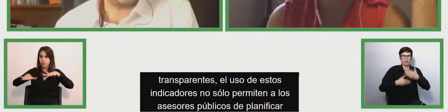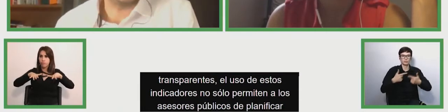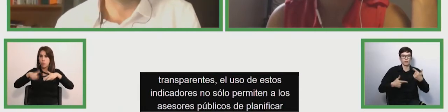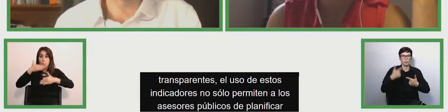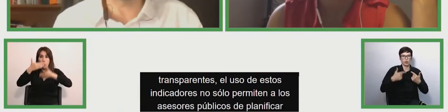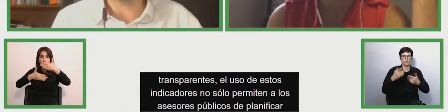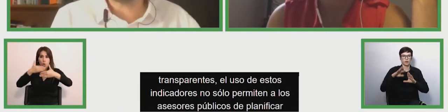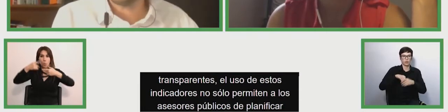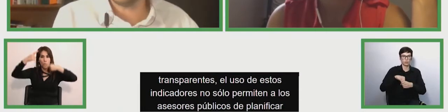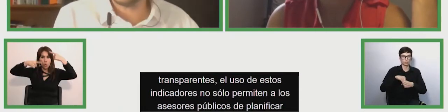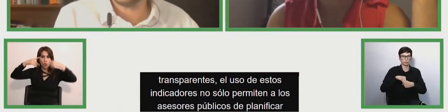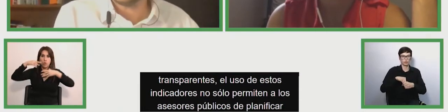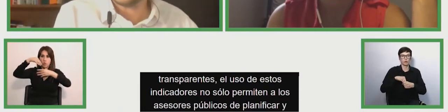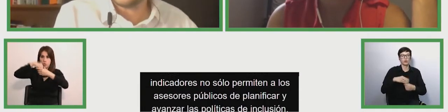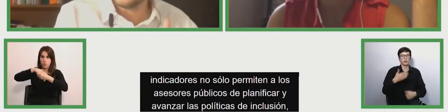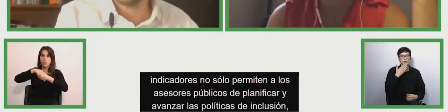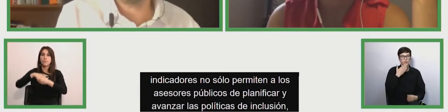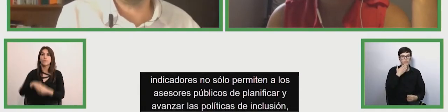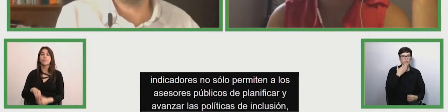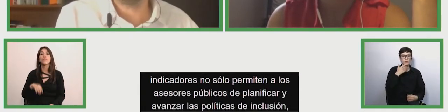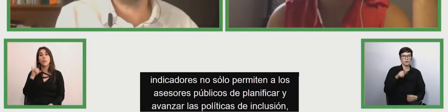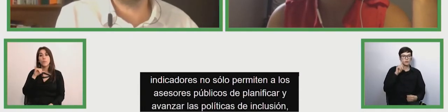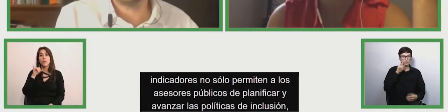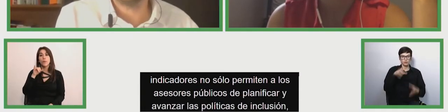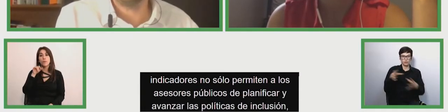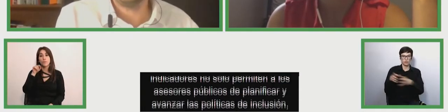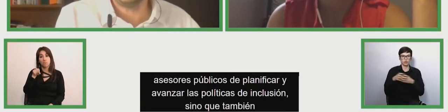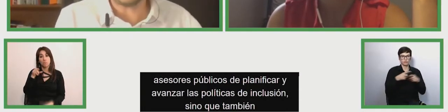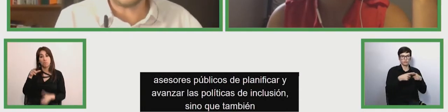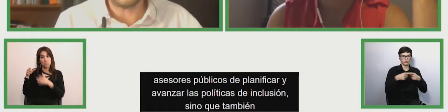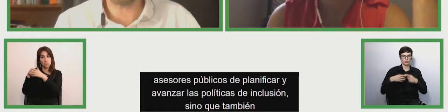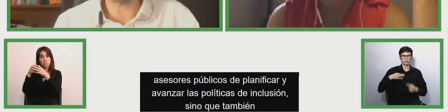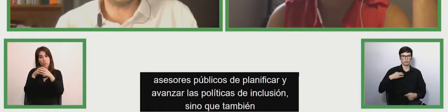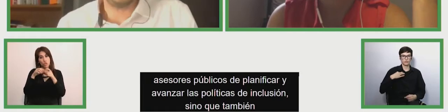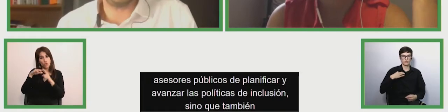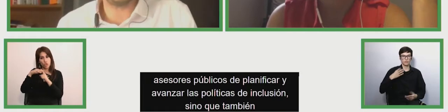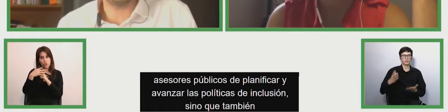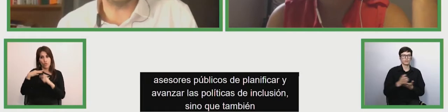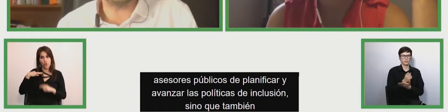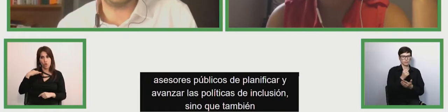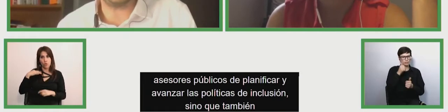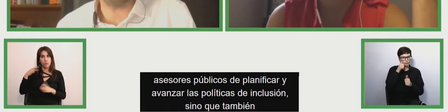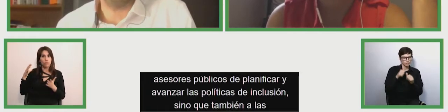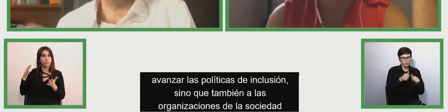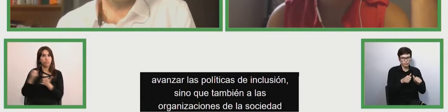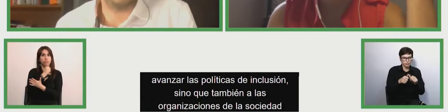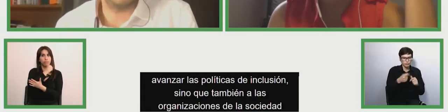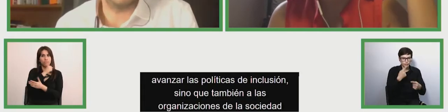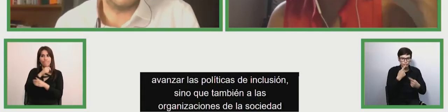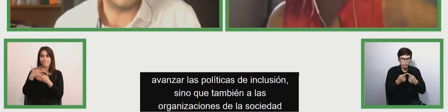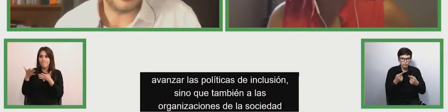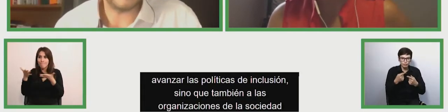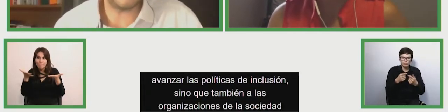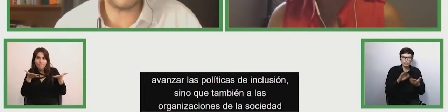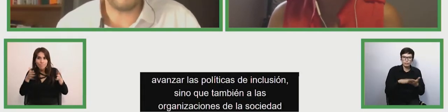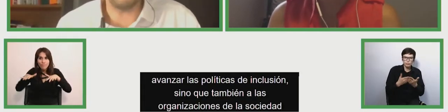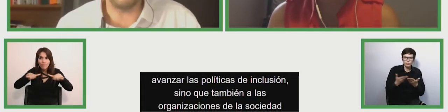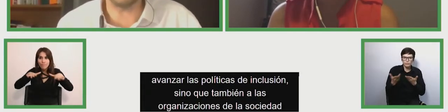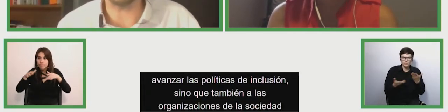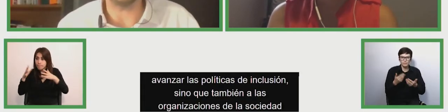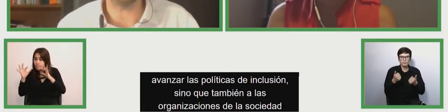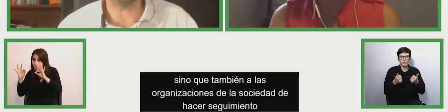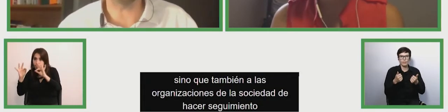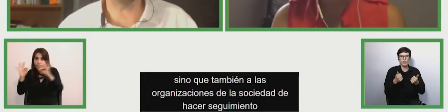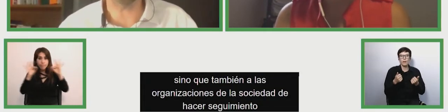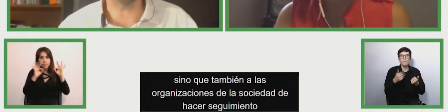así lo quieren, sino que también a las organizaciones de la sociedad civil, hacer el seguimiento que tienen que hacer como,